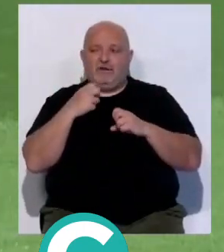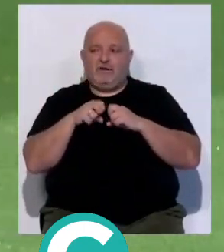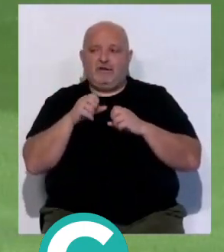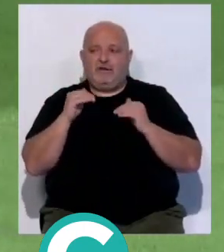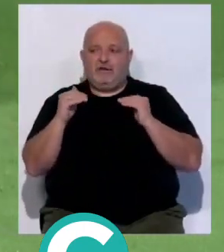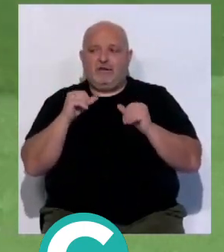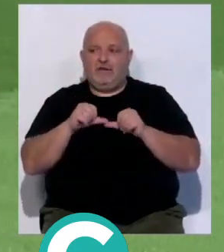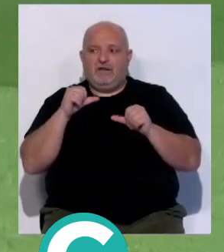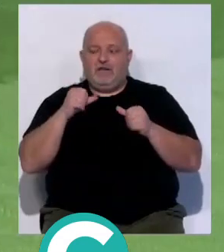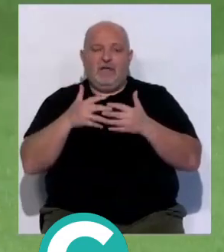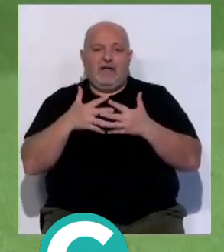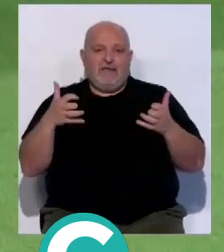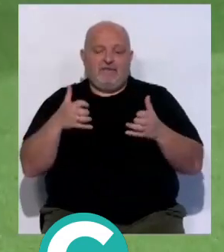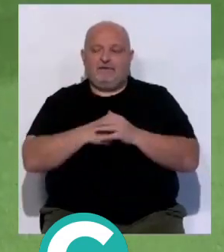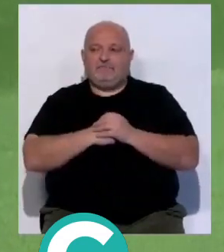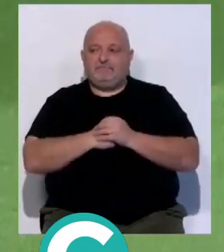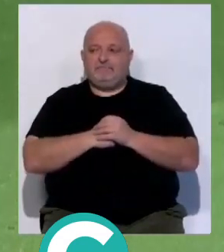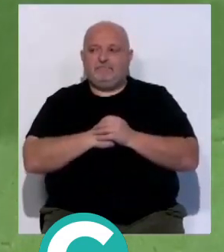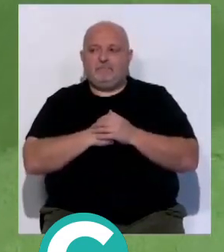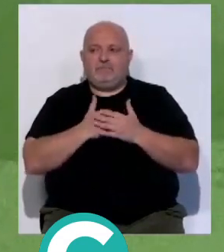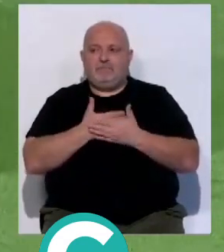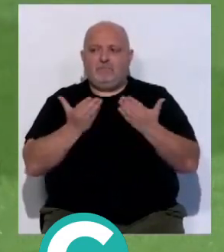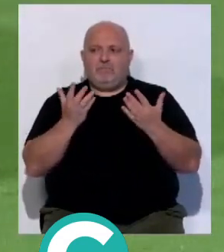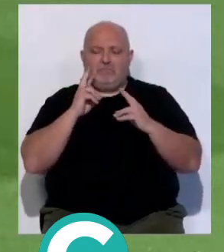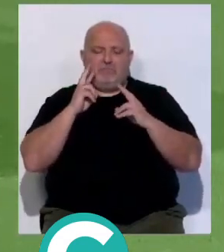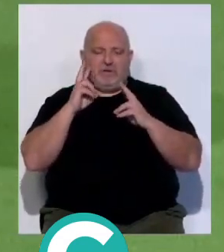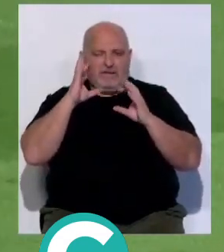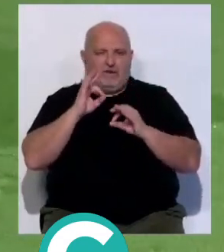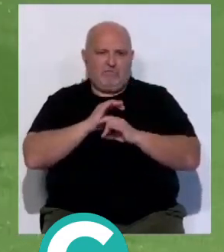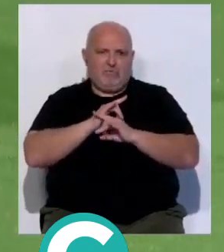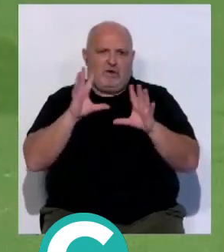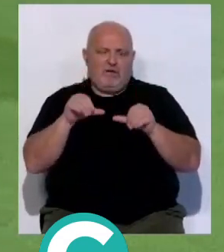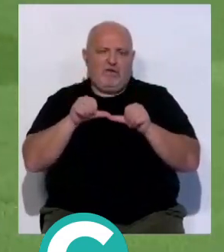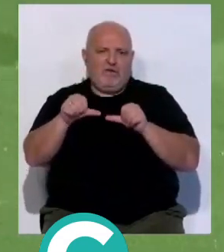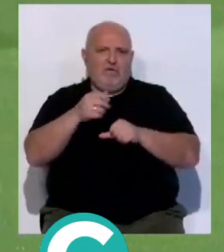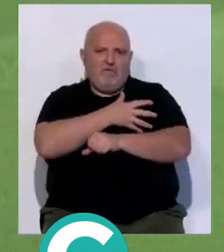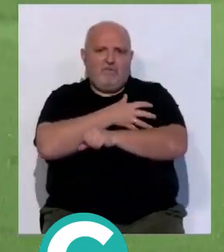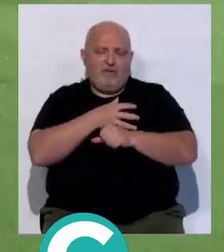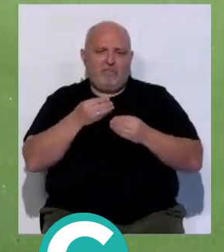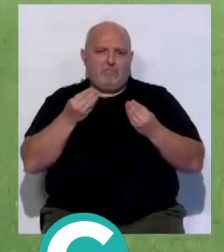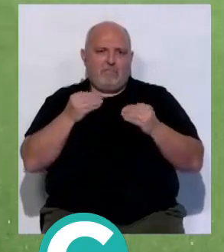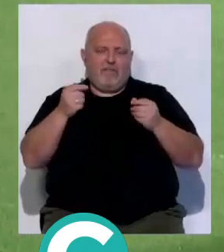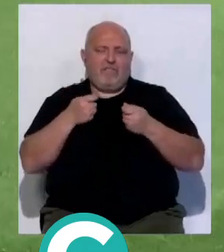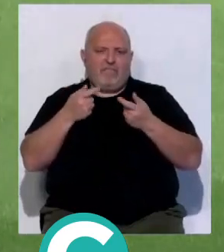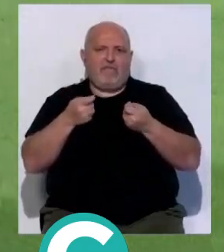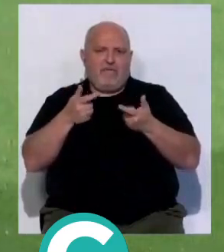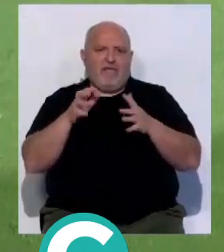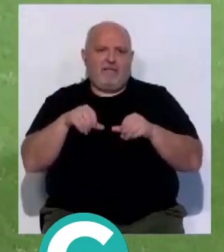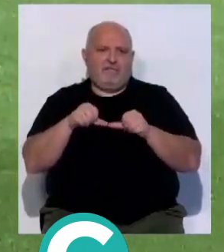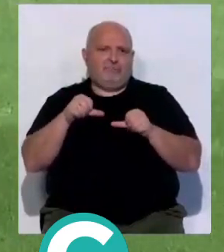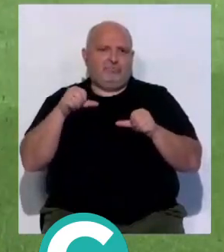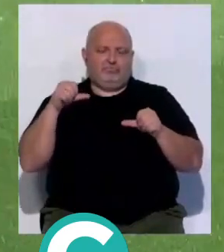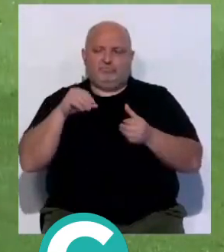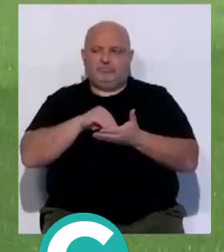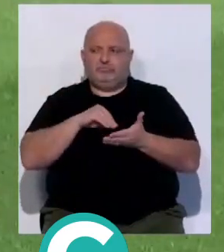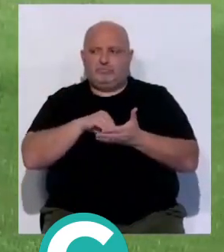fue de gravedad, pero estamos convencidos que volverá con mucha fuerza y aportará cosas buenas al Cádiz, como venía haciendo